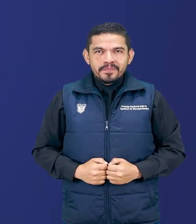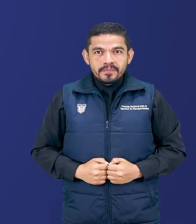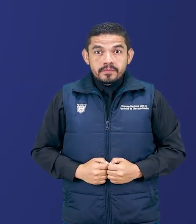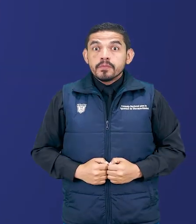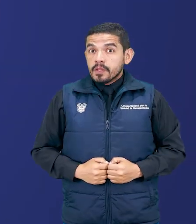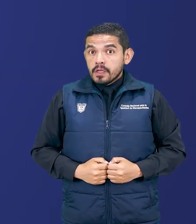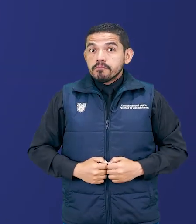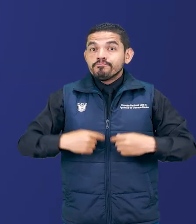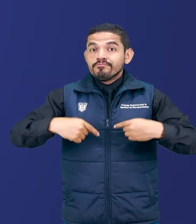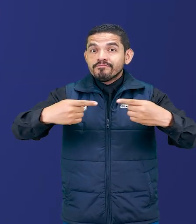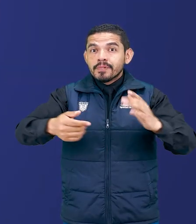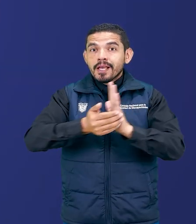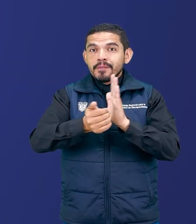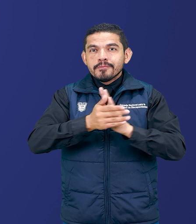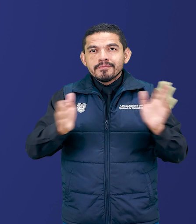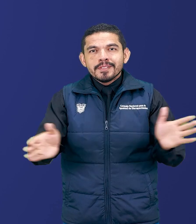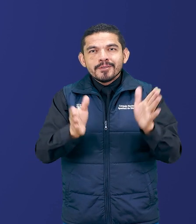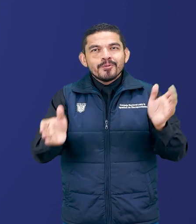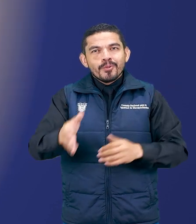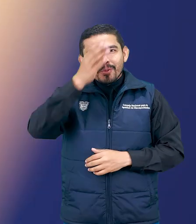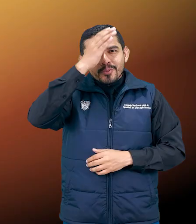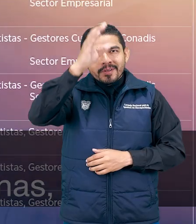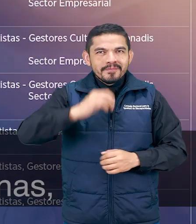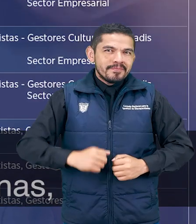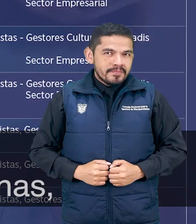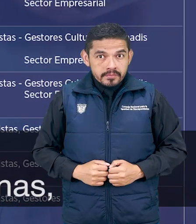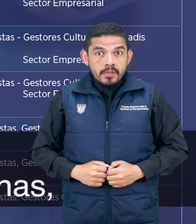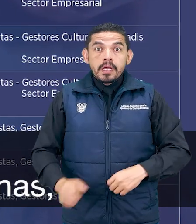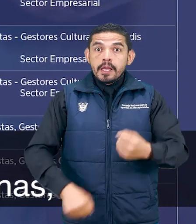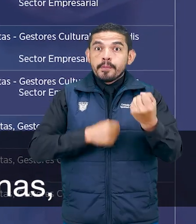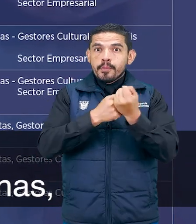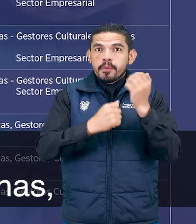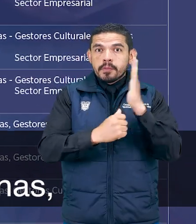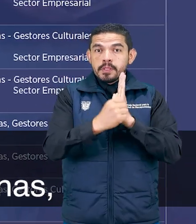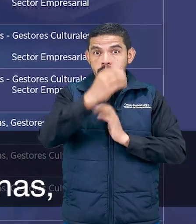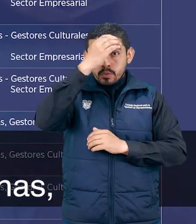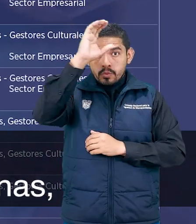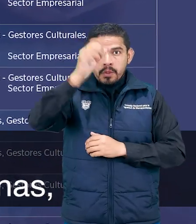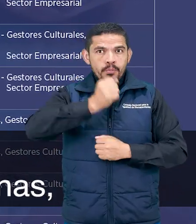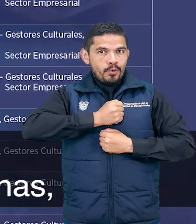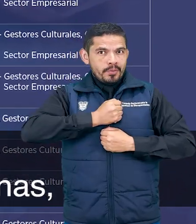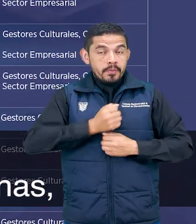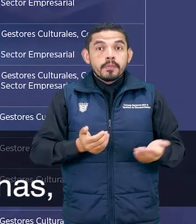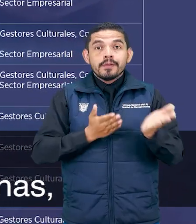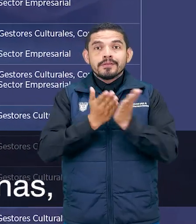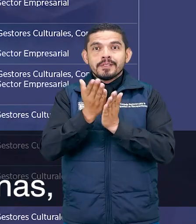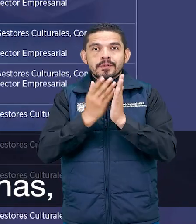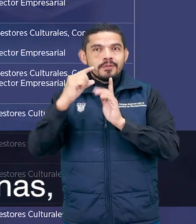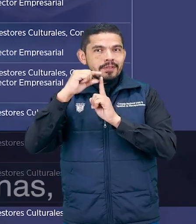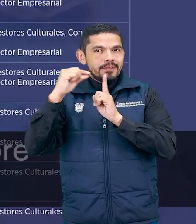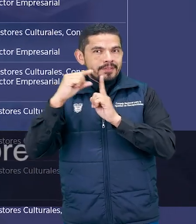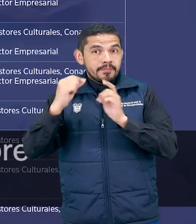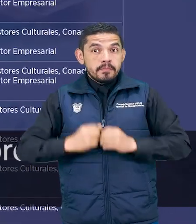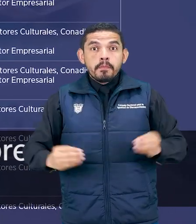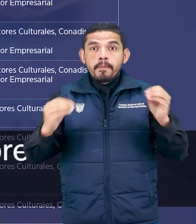JORNADAS DE CAPACITACIÓN Y INCENTIVOS CULTURALES En apoyo al Ministerio de Cultura y Patrimonio y el Servicio de Rentas